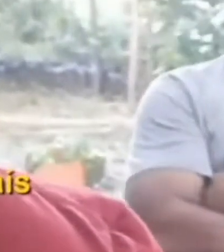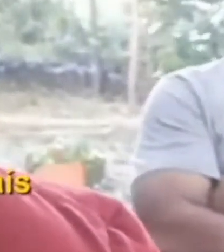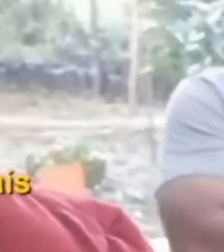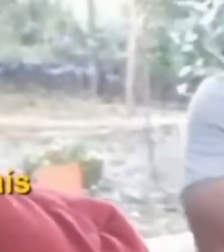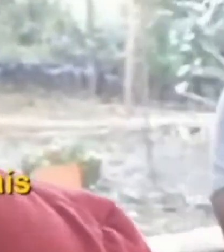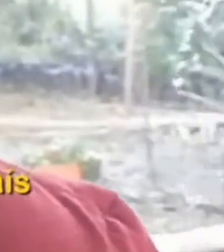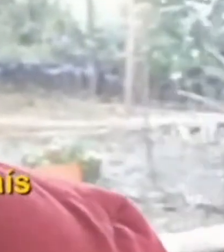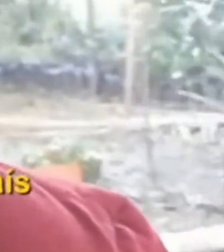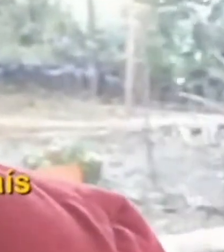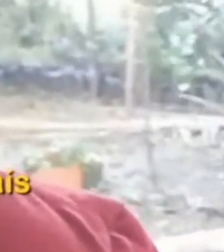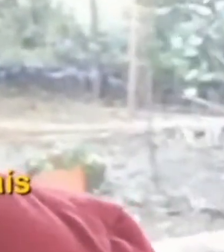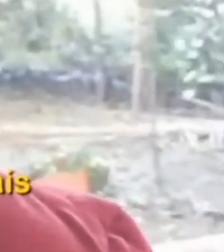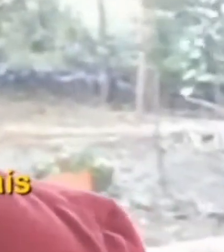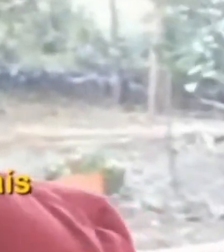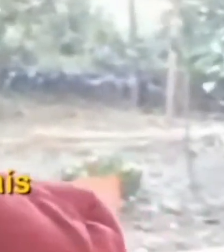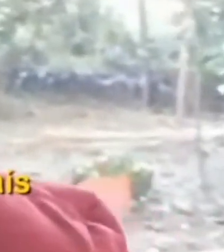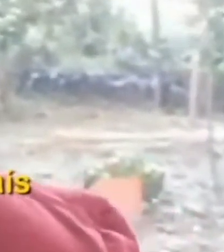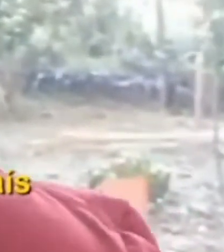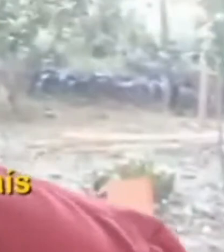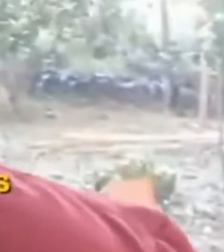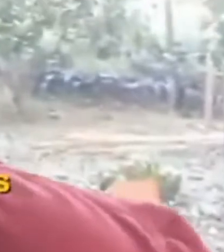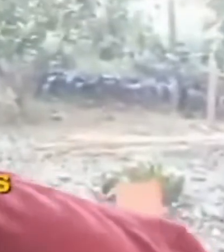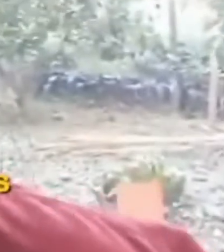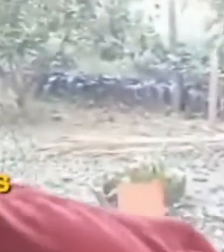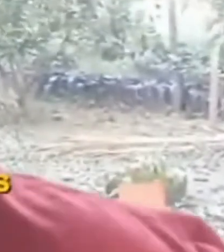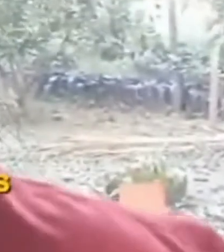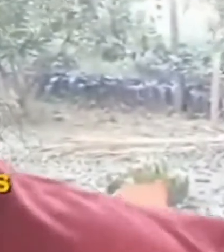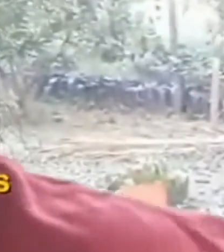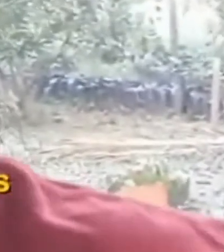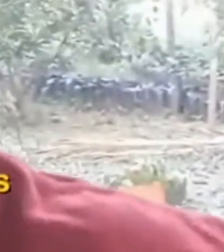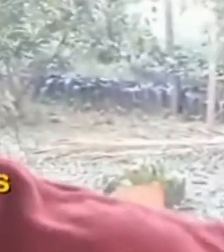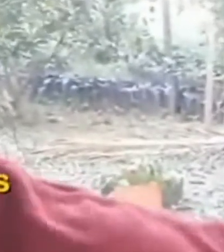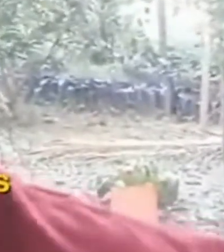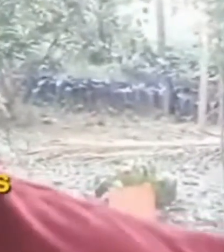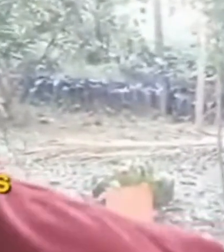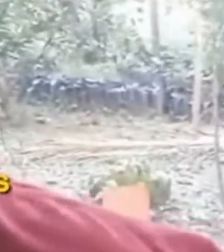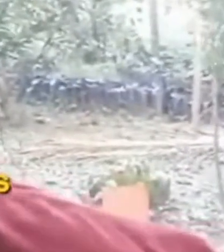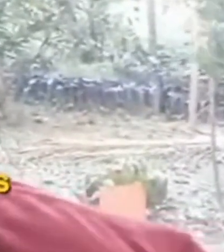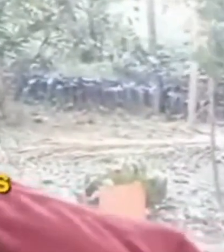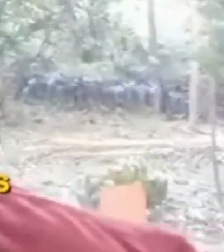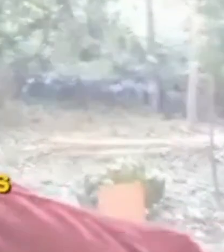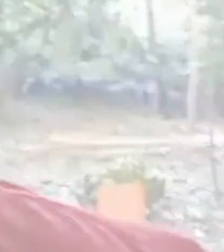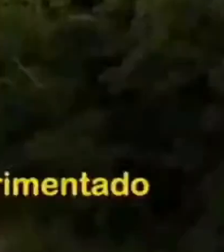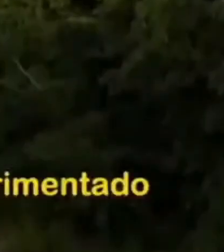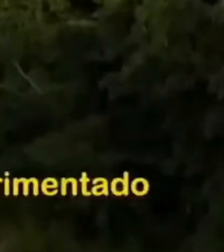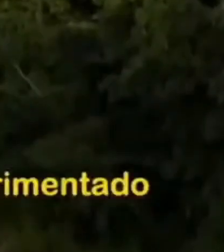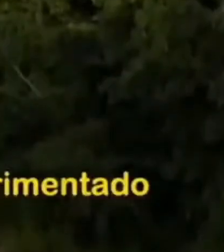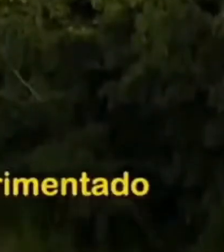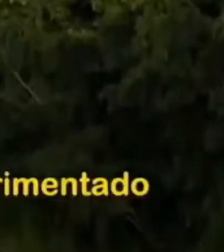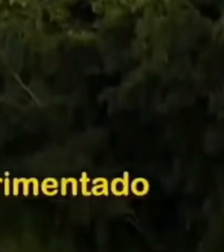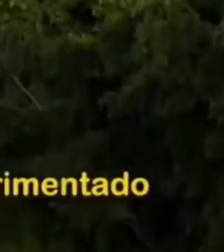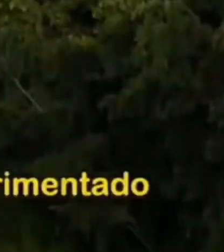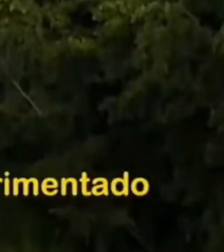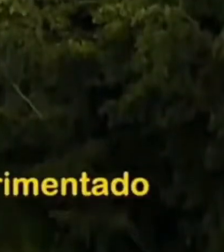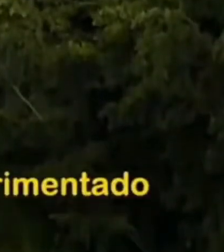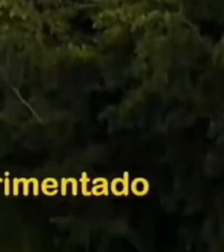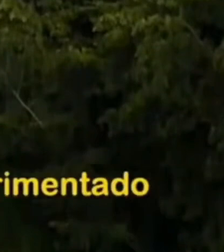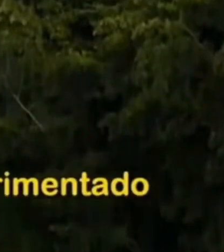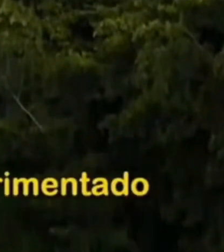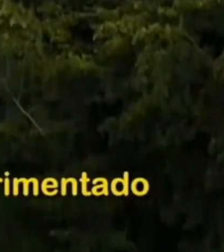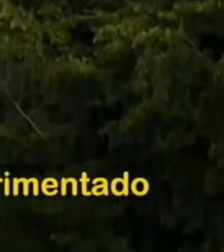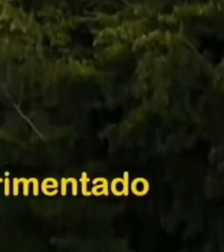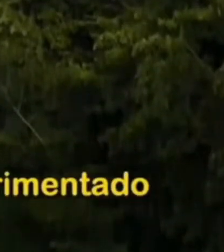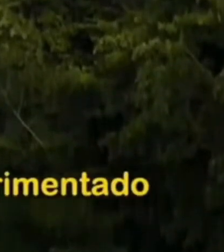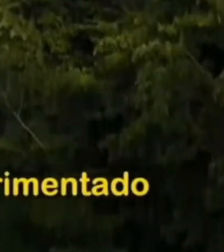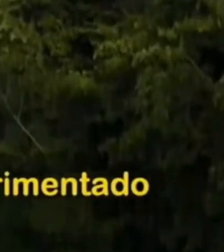tenía pie para irme del país y con esta ayuda, pues, mi sueño dirá, mira, he estado ya que lo traes. El impacto más grande y